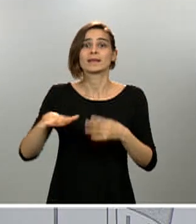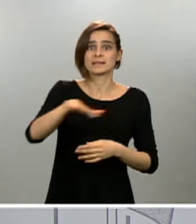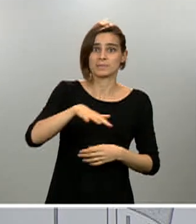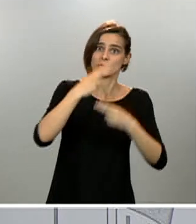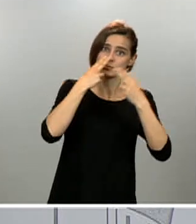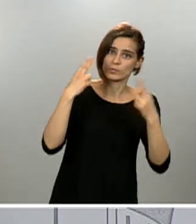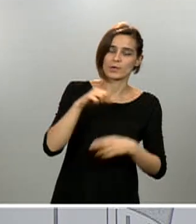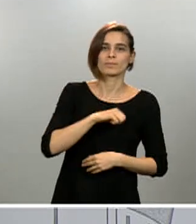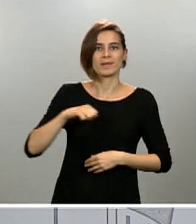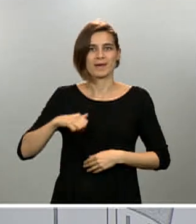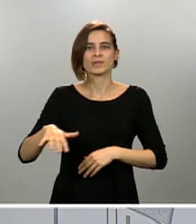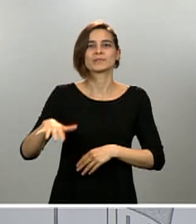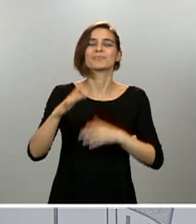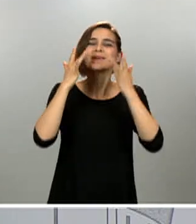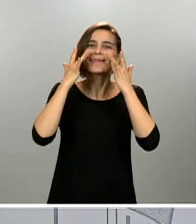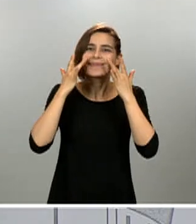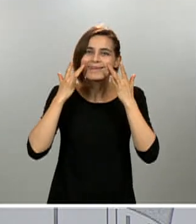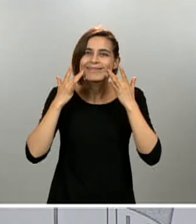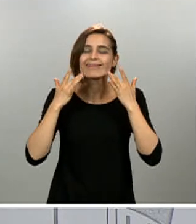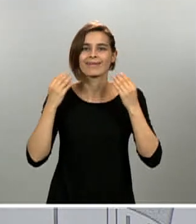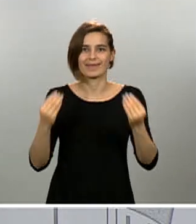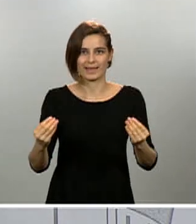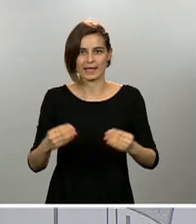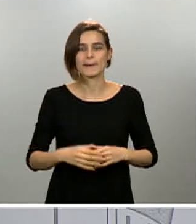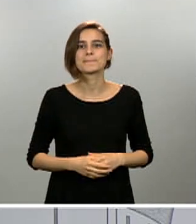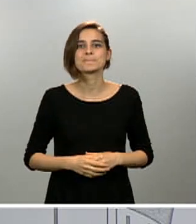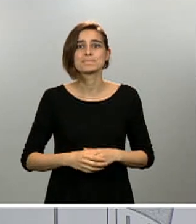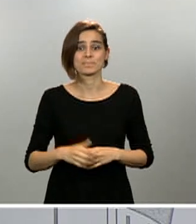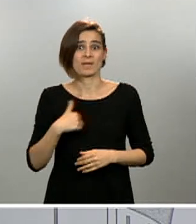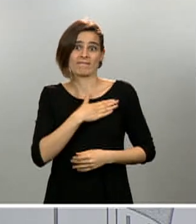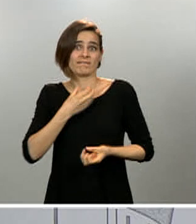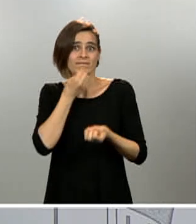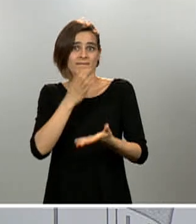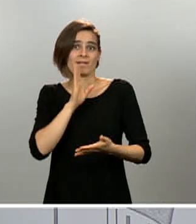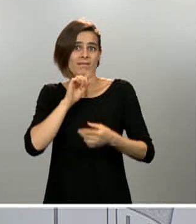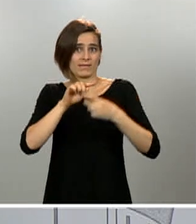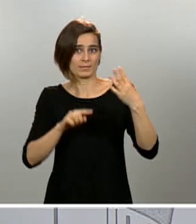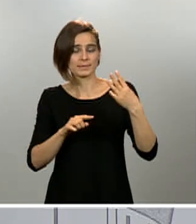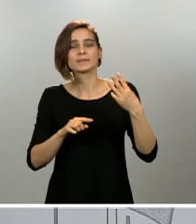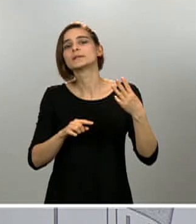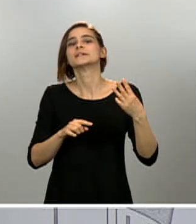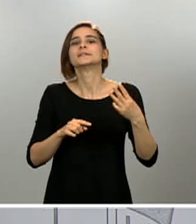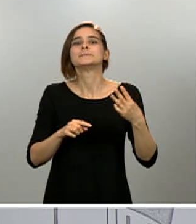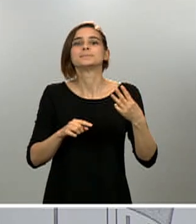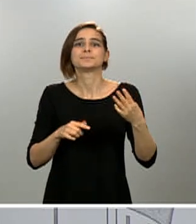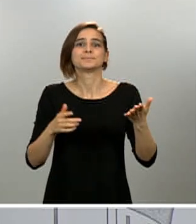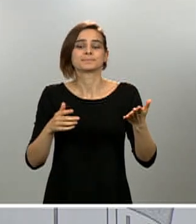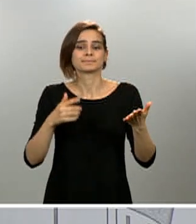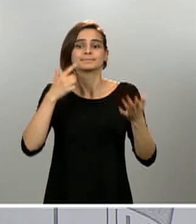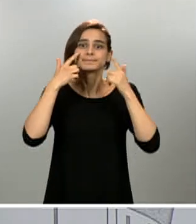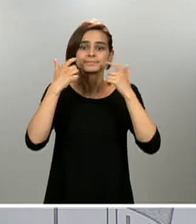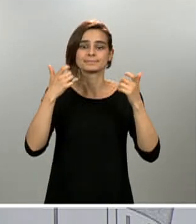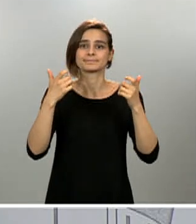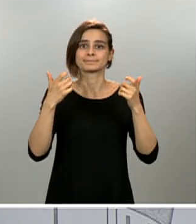Estos son los comentarios y las cuestiones que quería compartir con ustedes y estos anuncios los que les quería hacer que van a verse reflejados en órdenes que van a